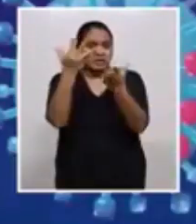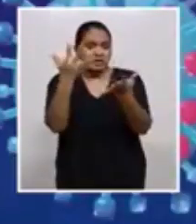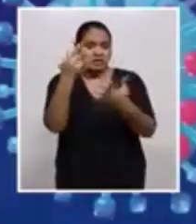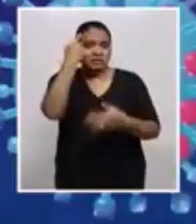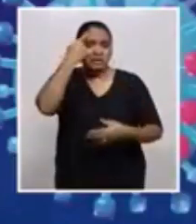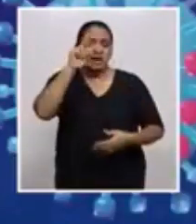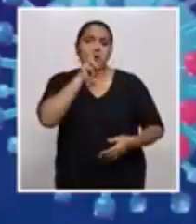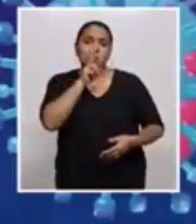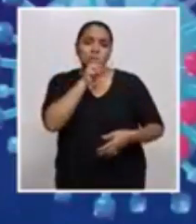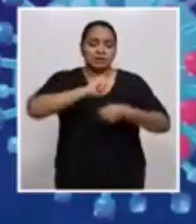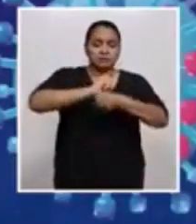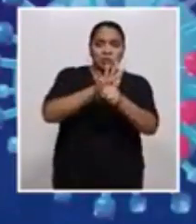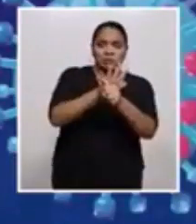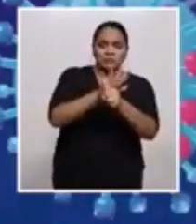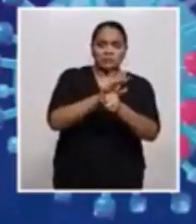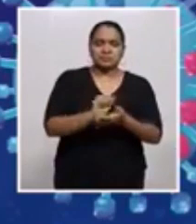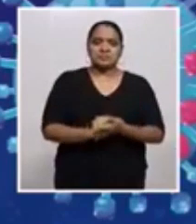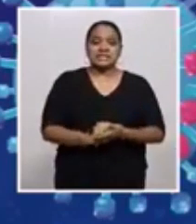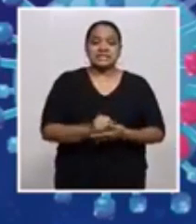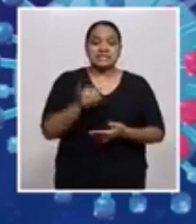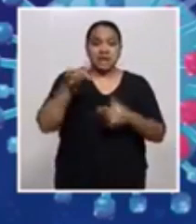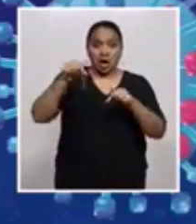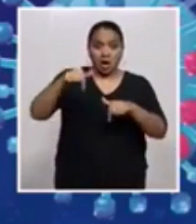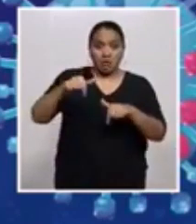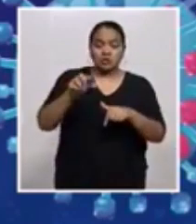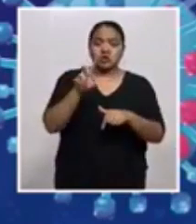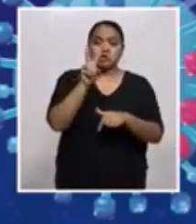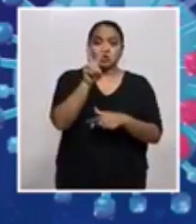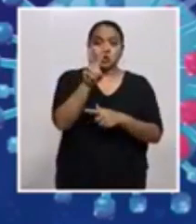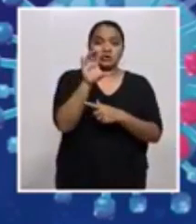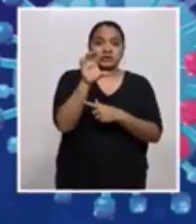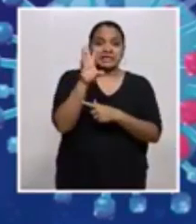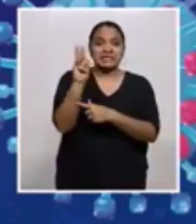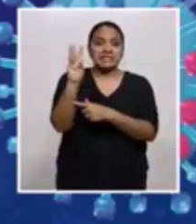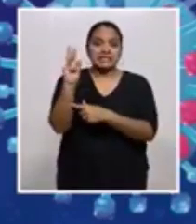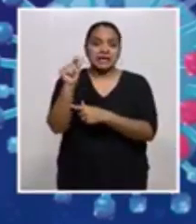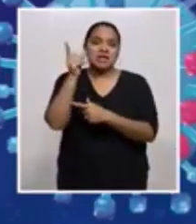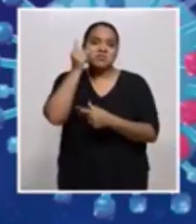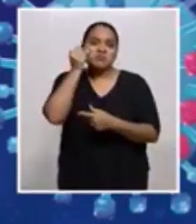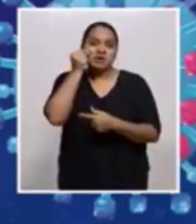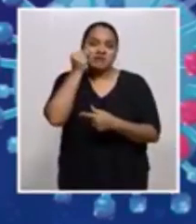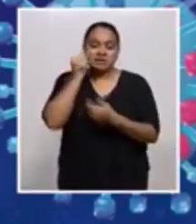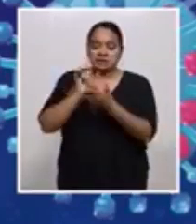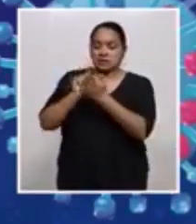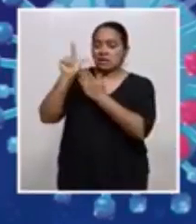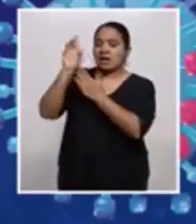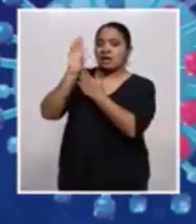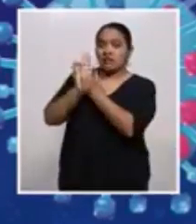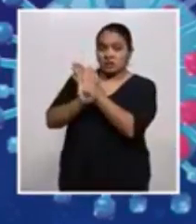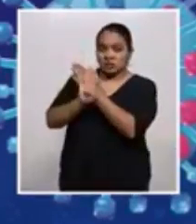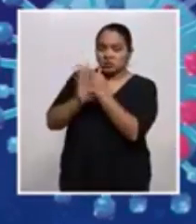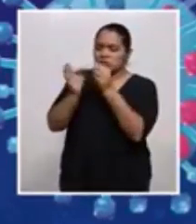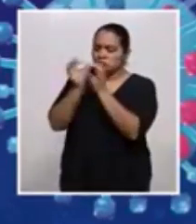Se han realizado 216 pruebas entre el Laboratorio Nacional de Virología y algunos laboratorios